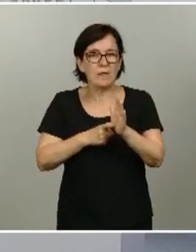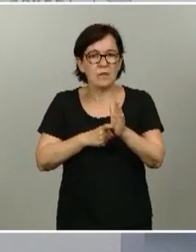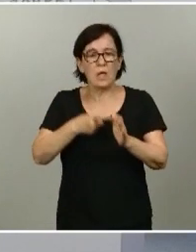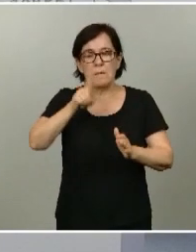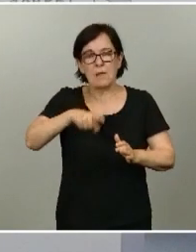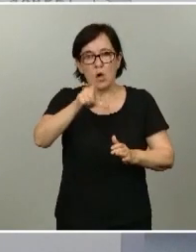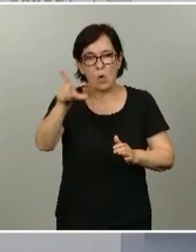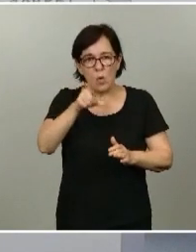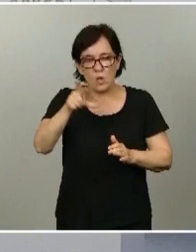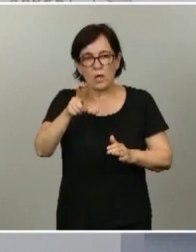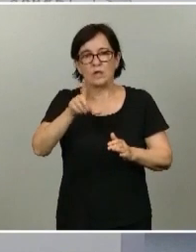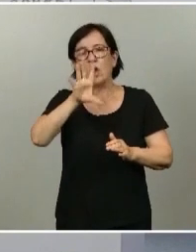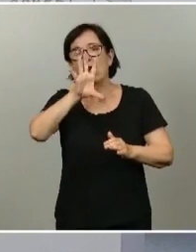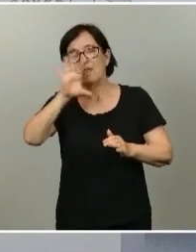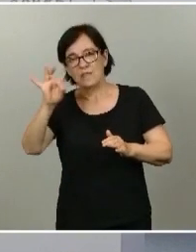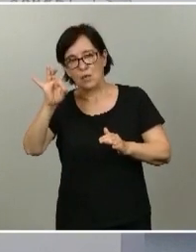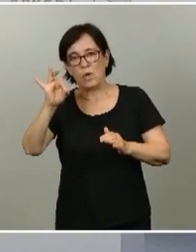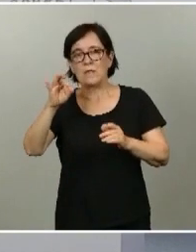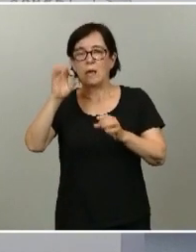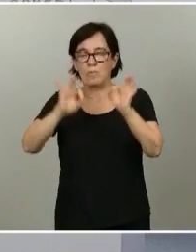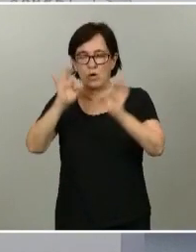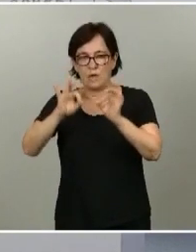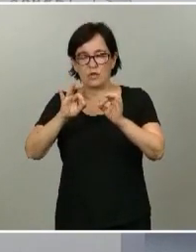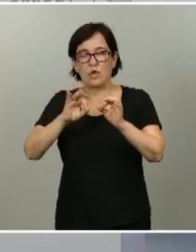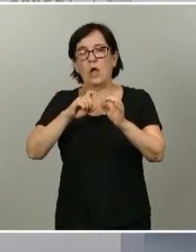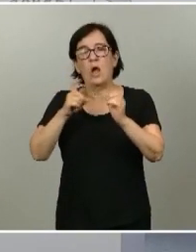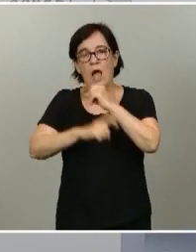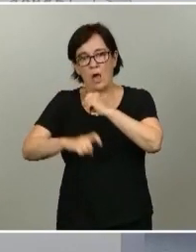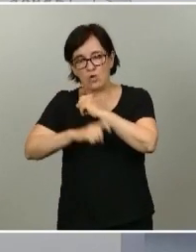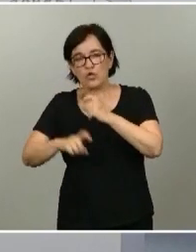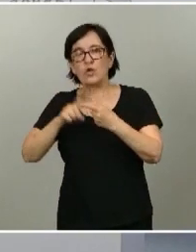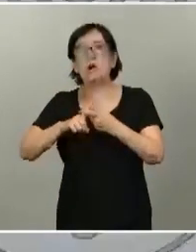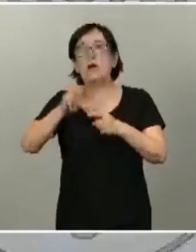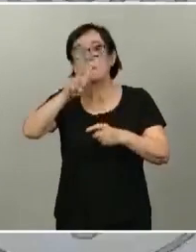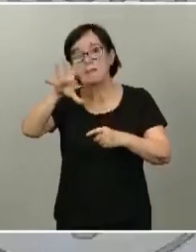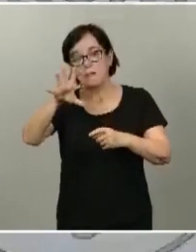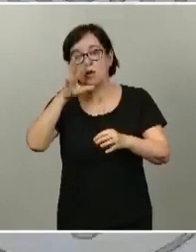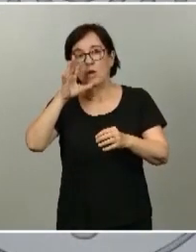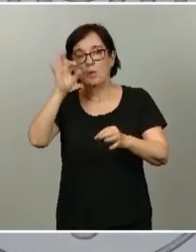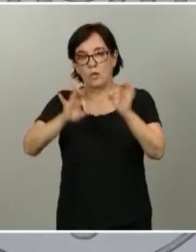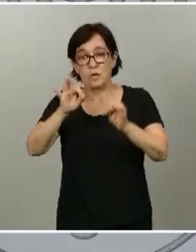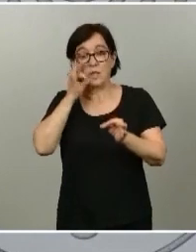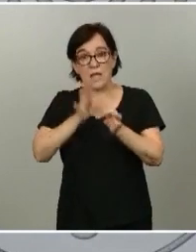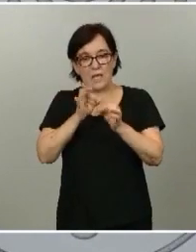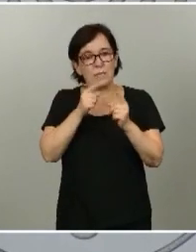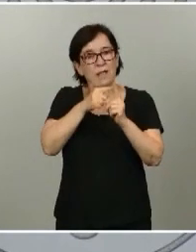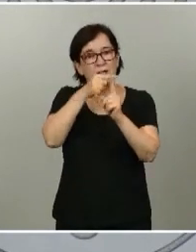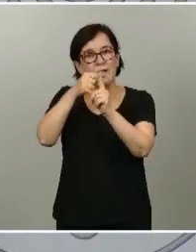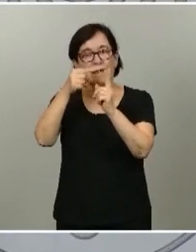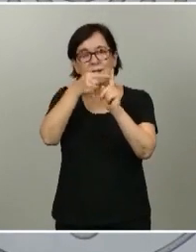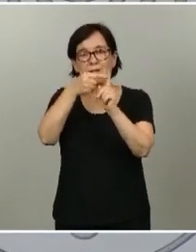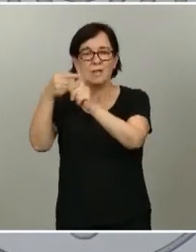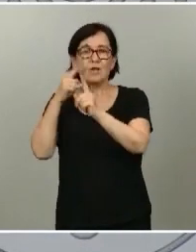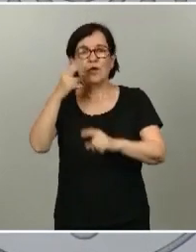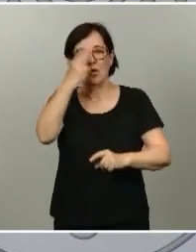50% en agosto y 25% en septiembre. Así, mantenemos nuestro compromiso, nuestro